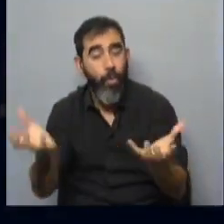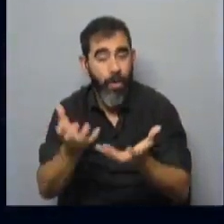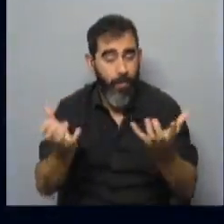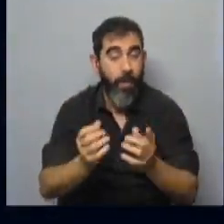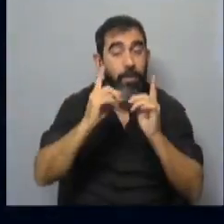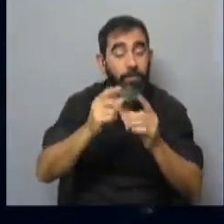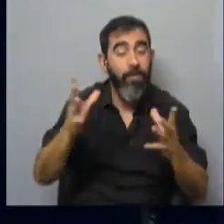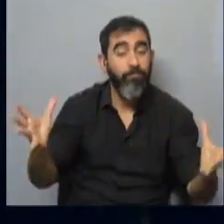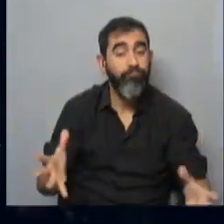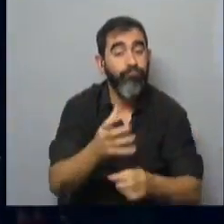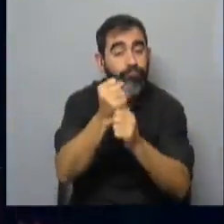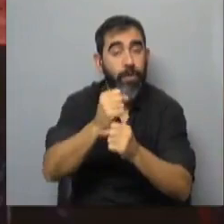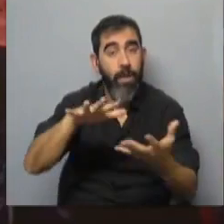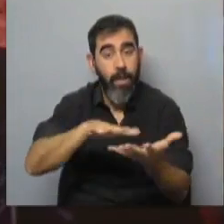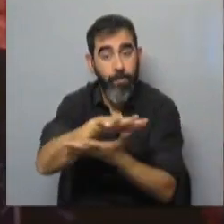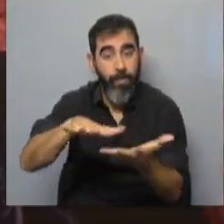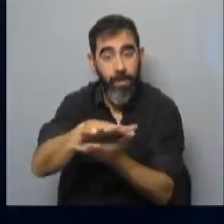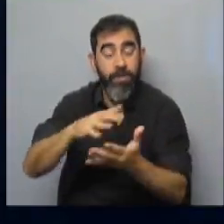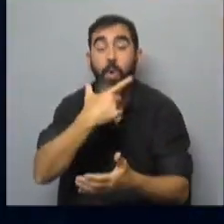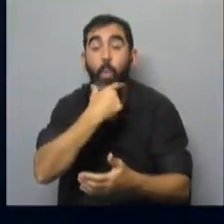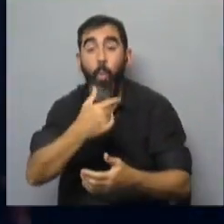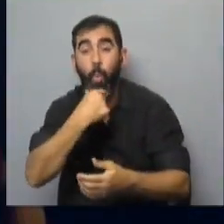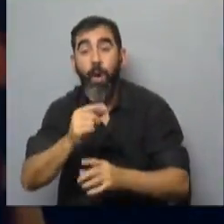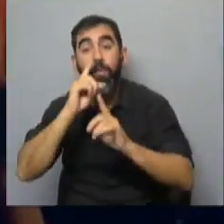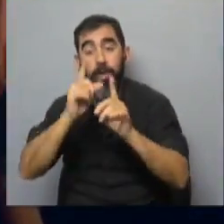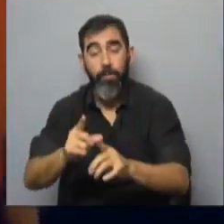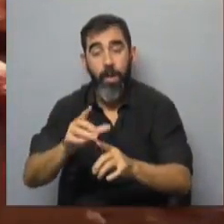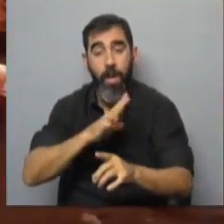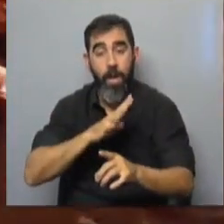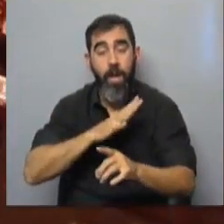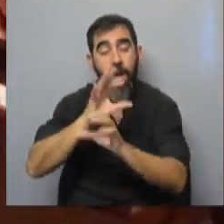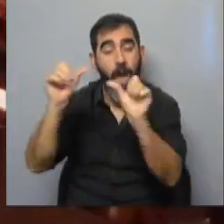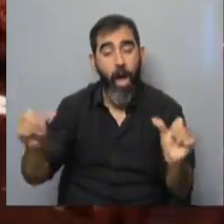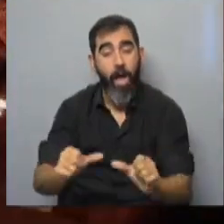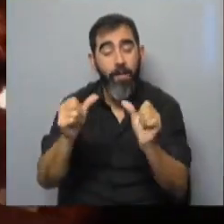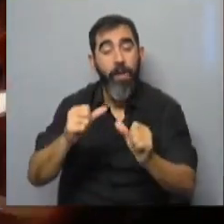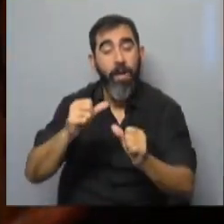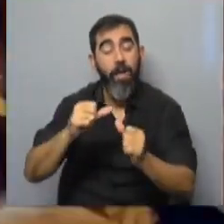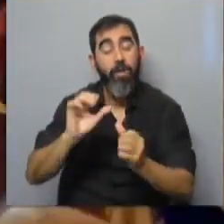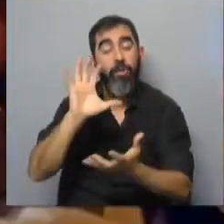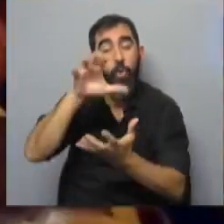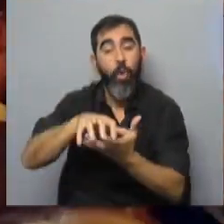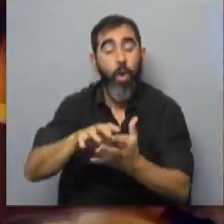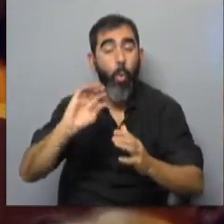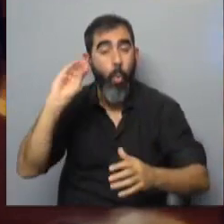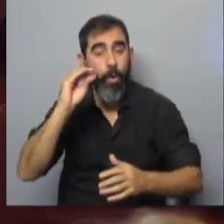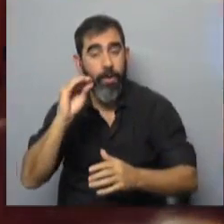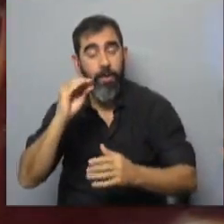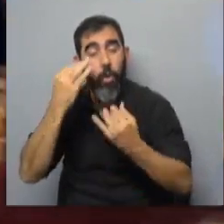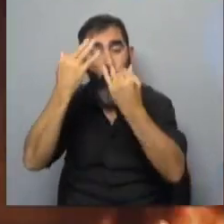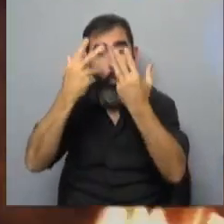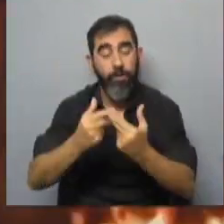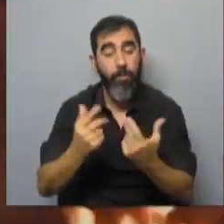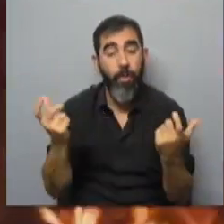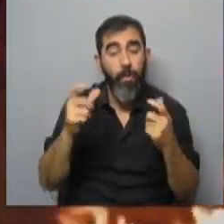Además de la celebración en la Plaza Varela, este jueves también se realizará una actividad en el Centro Juvenil Salesiano, organizada